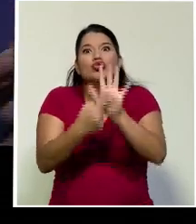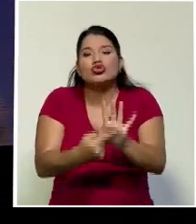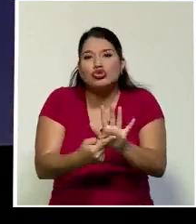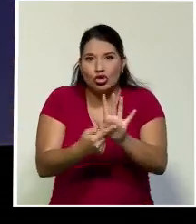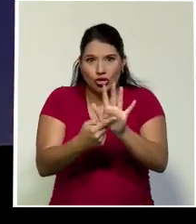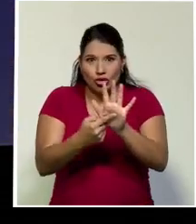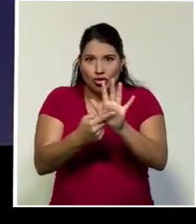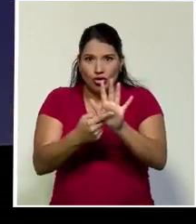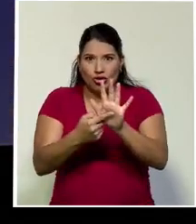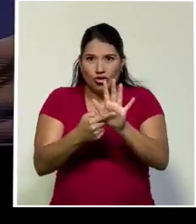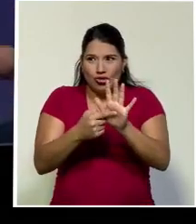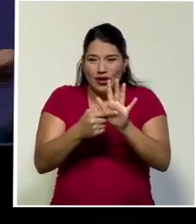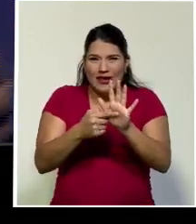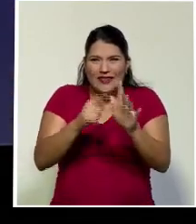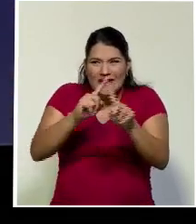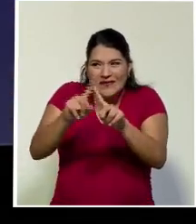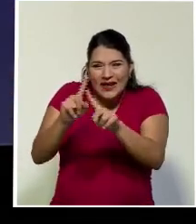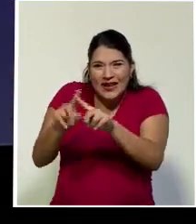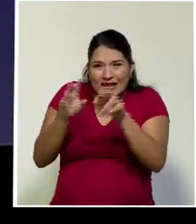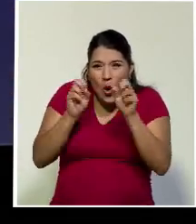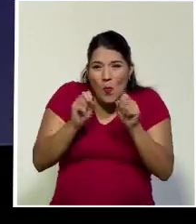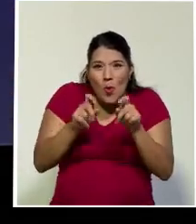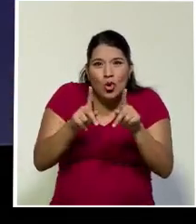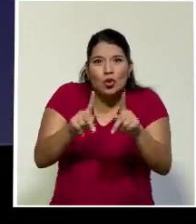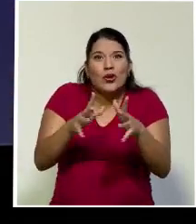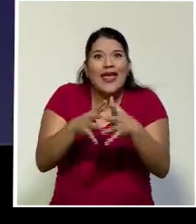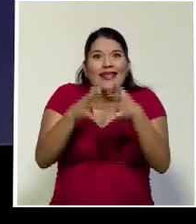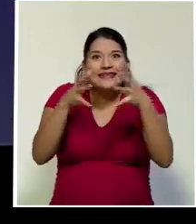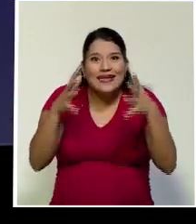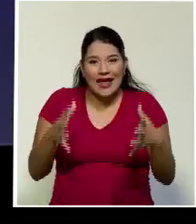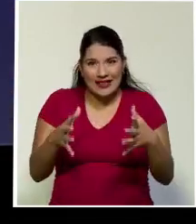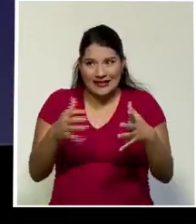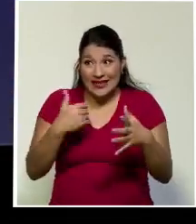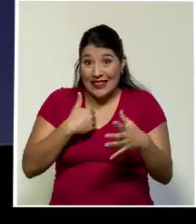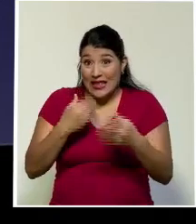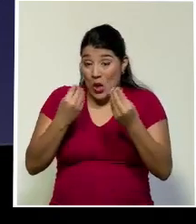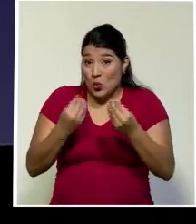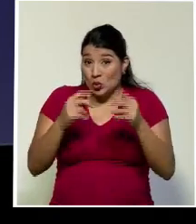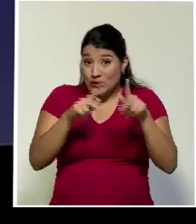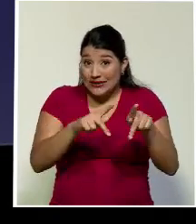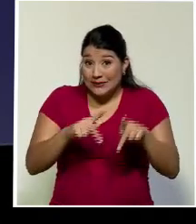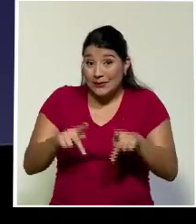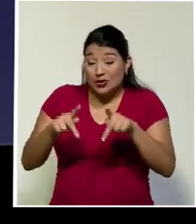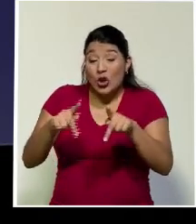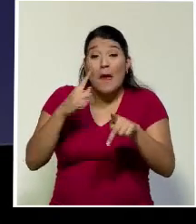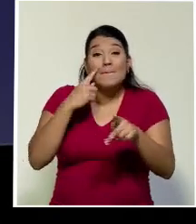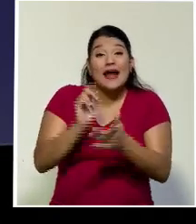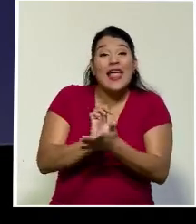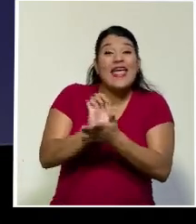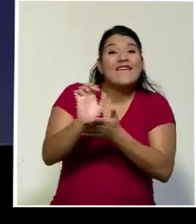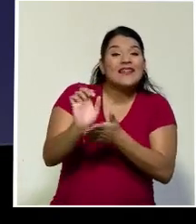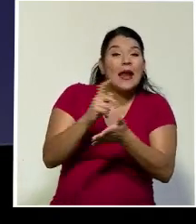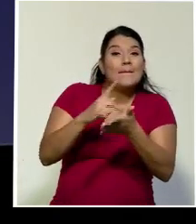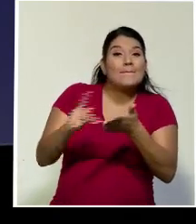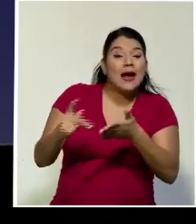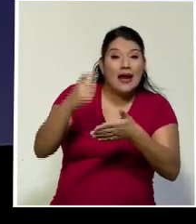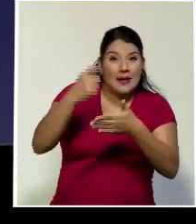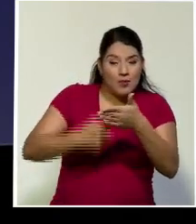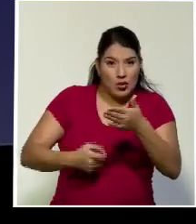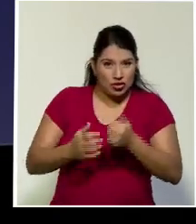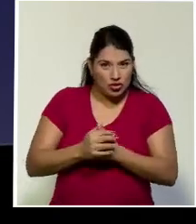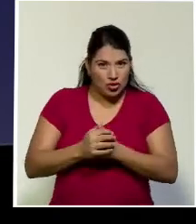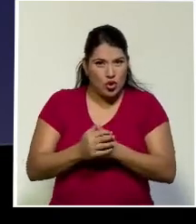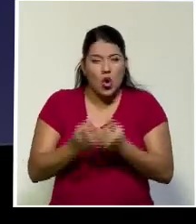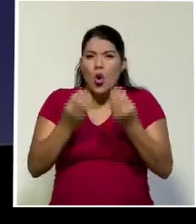avenidas, túneles gigantes, por donde un montón de gente logra eludir y evadir. Mucha gente